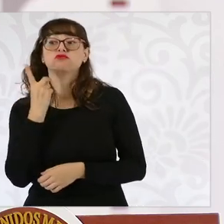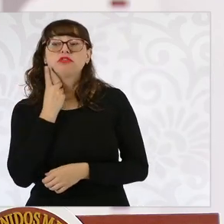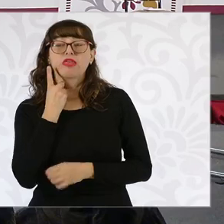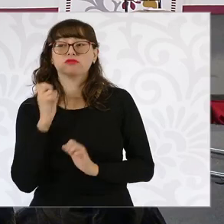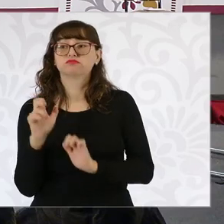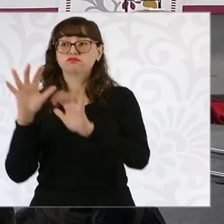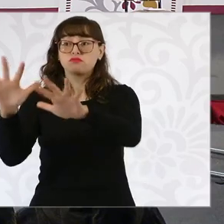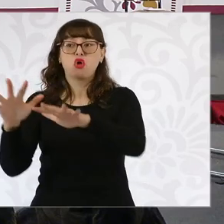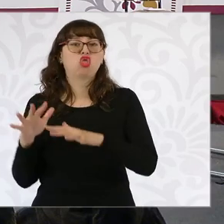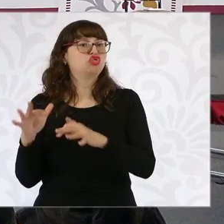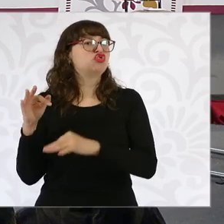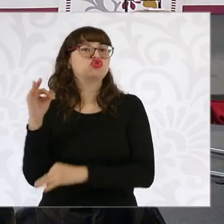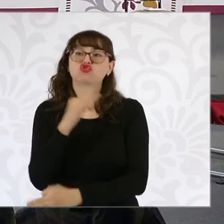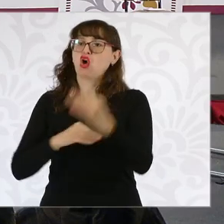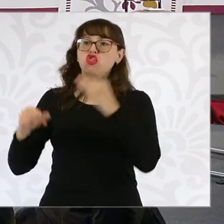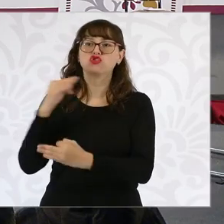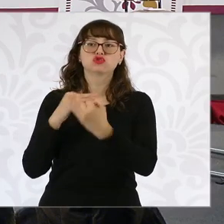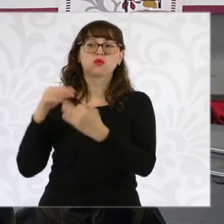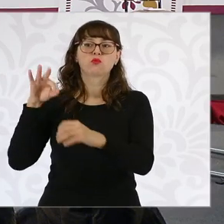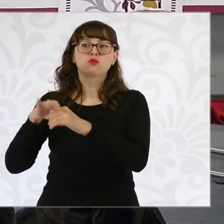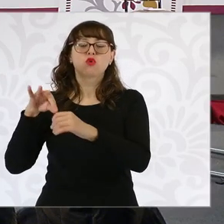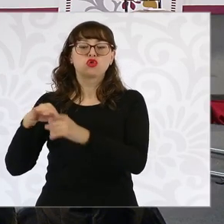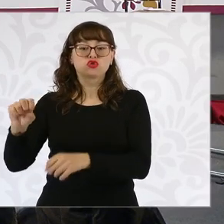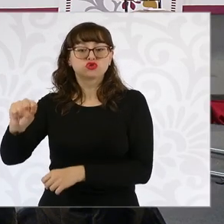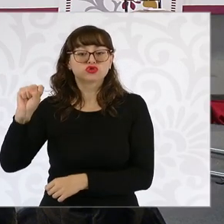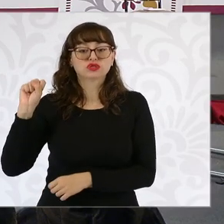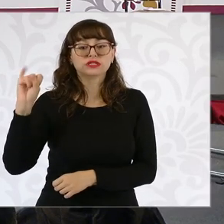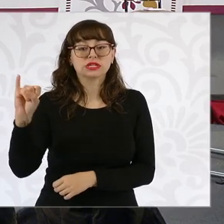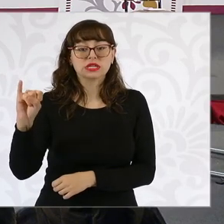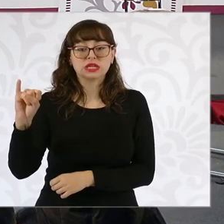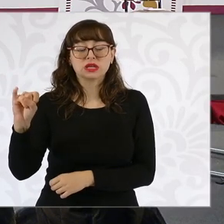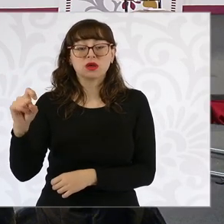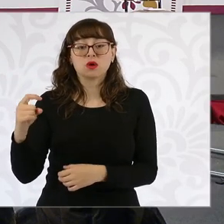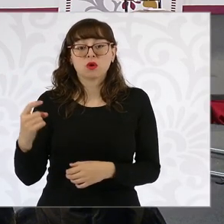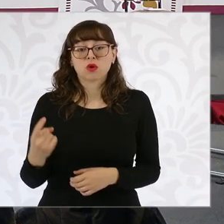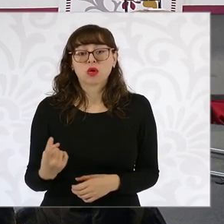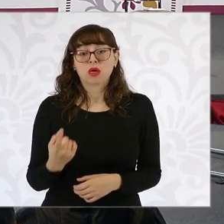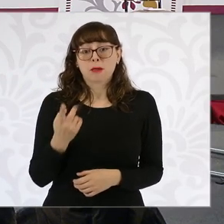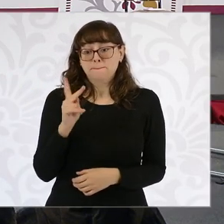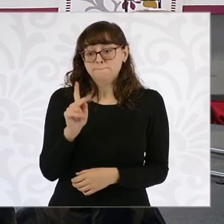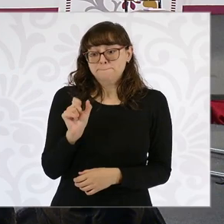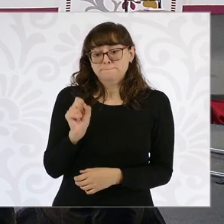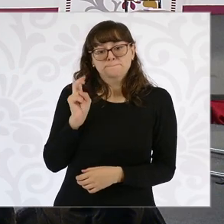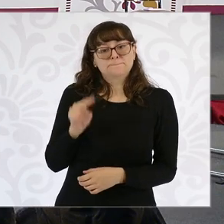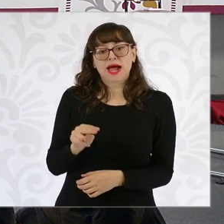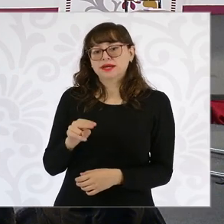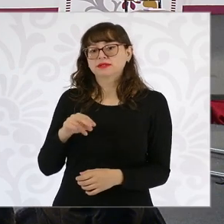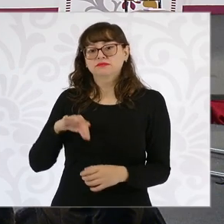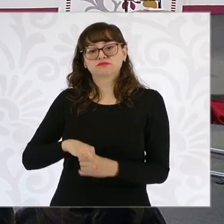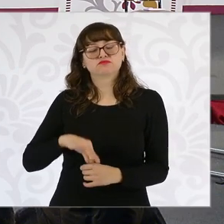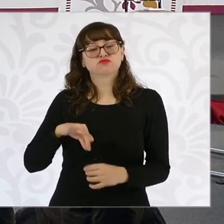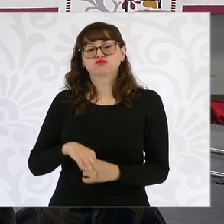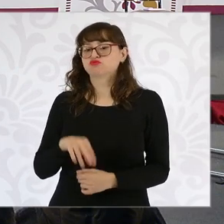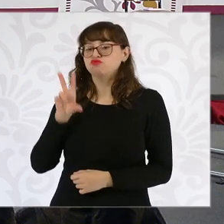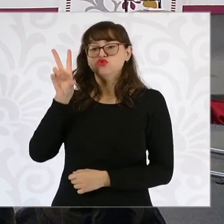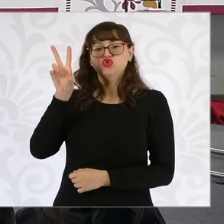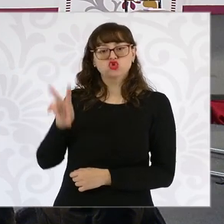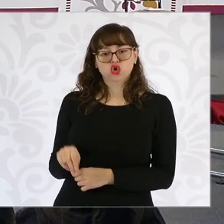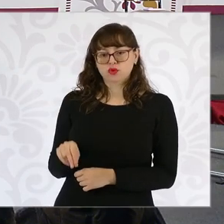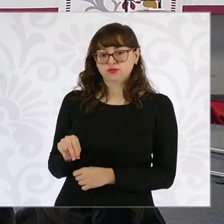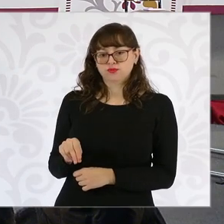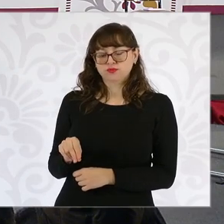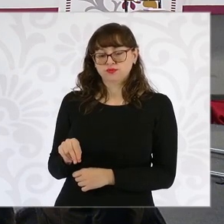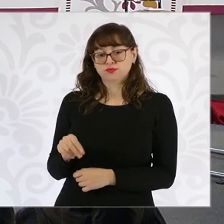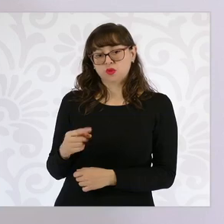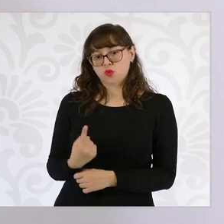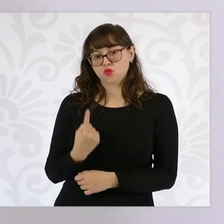y en lo particular tuvo el voto en contra de Acción Nacional. Nosotros hemos venido planteando que